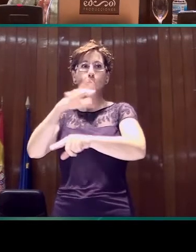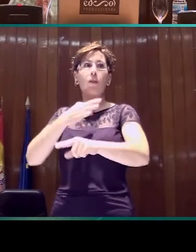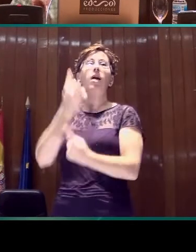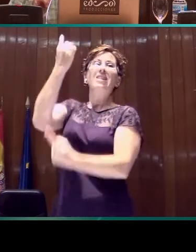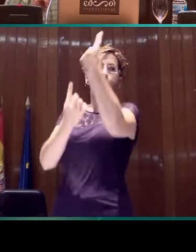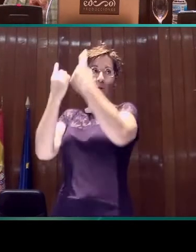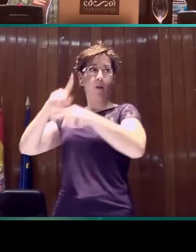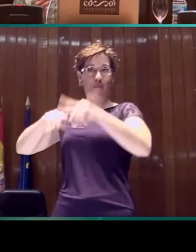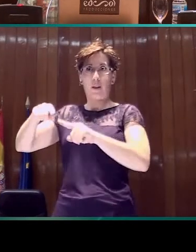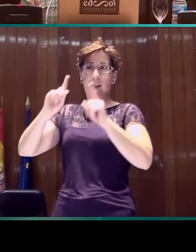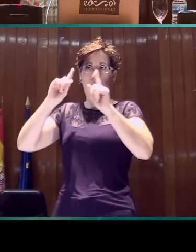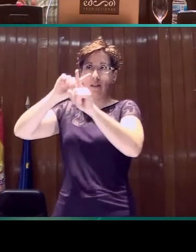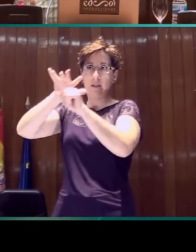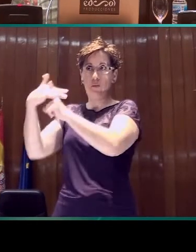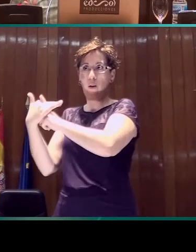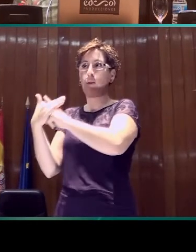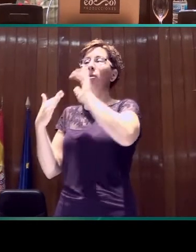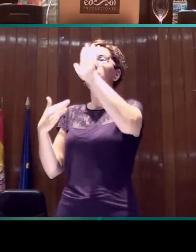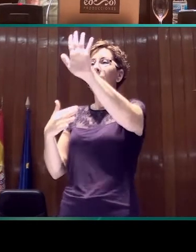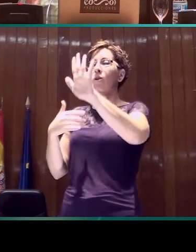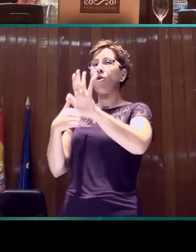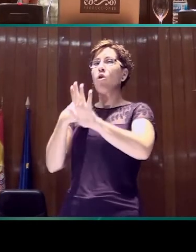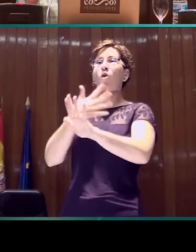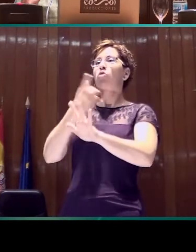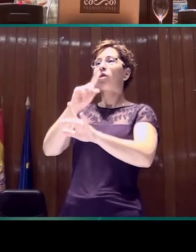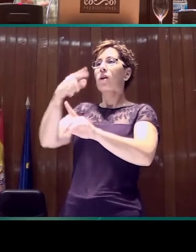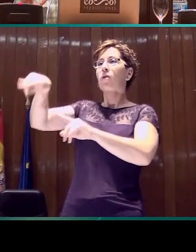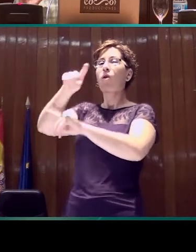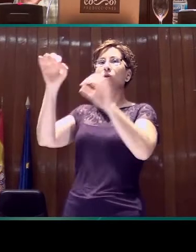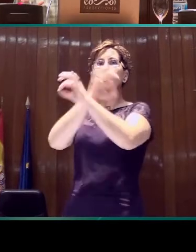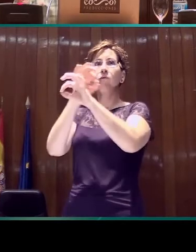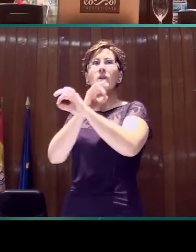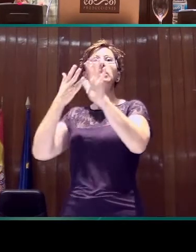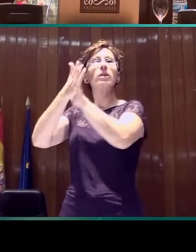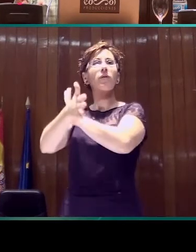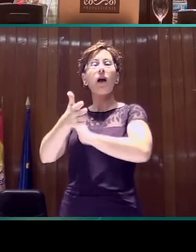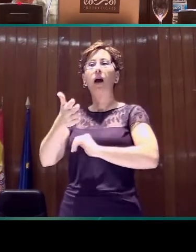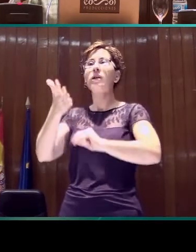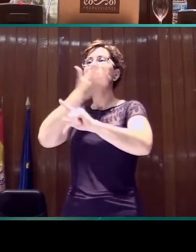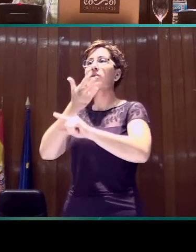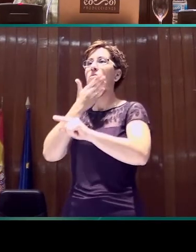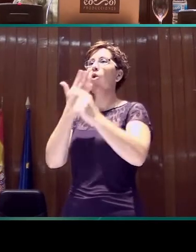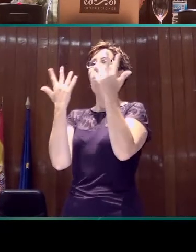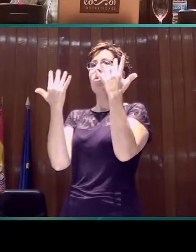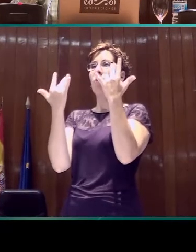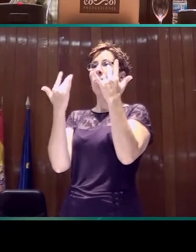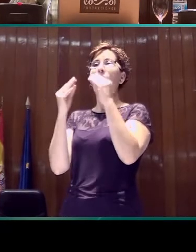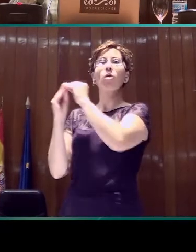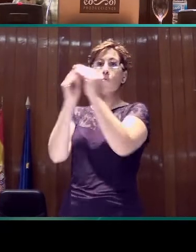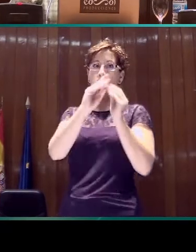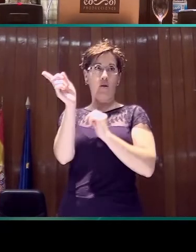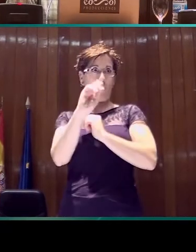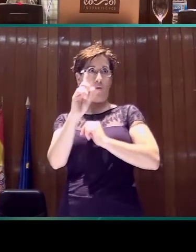confundamos las lenguas de signos con otro tipo de signos. No son signos bimanuales simétricos. Es decir, que si yo, por ejemplo, hago un signo, digo,